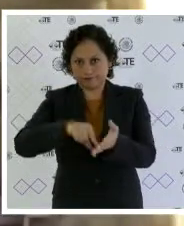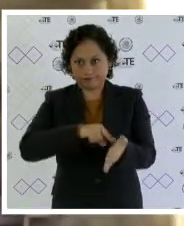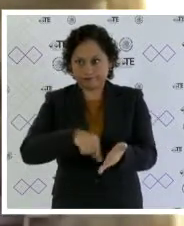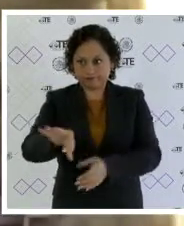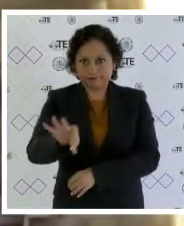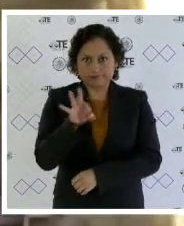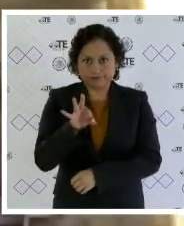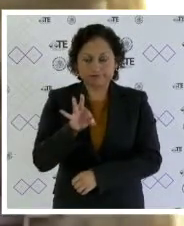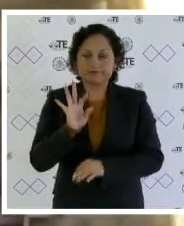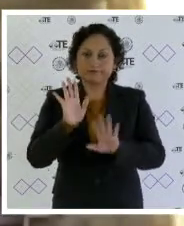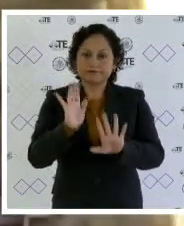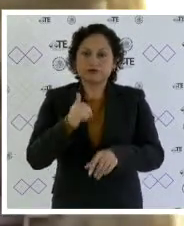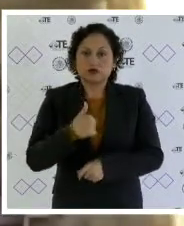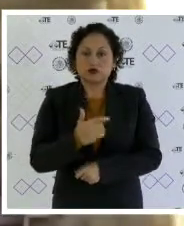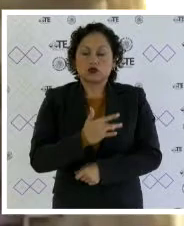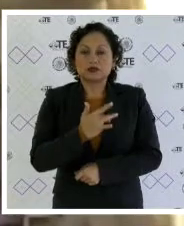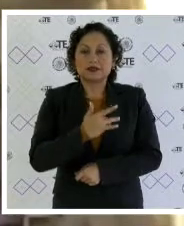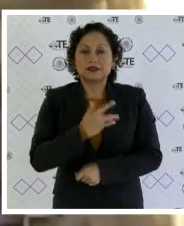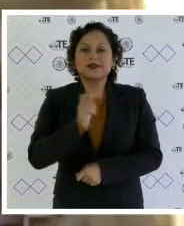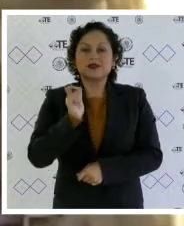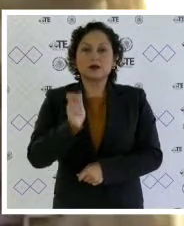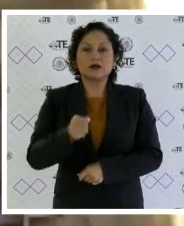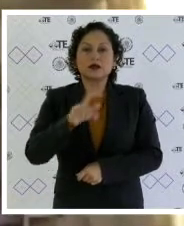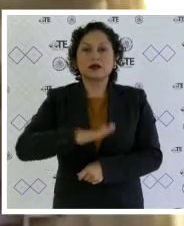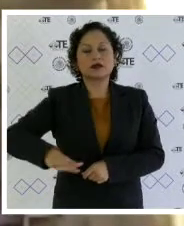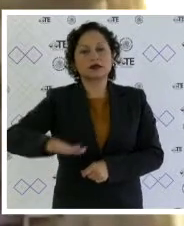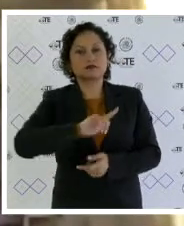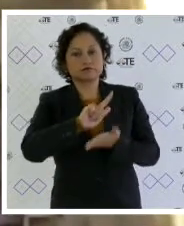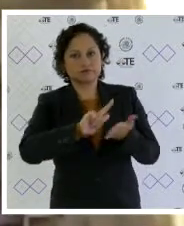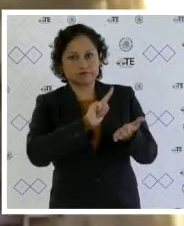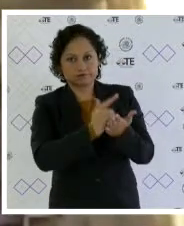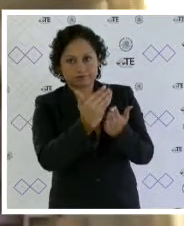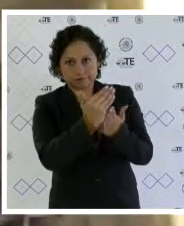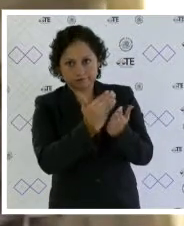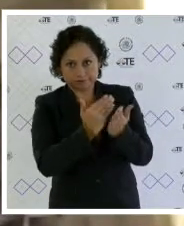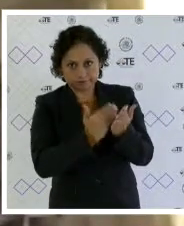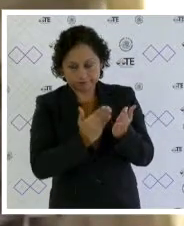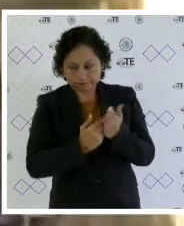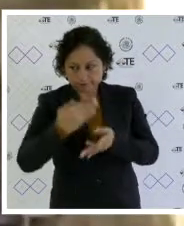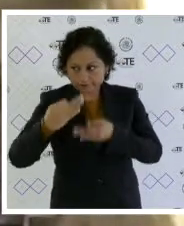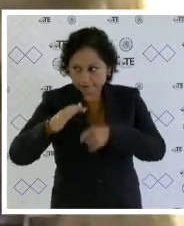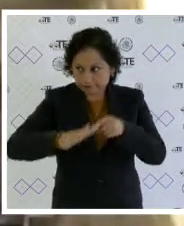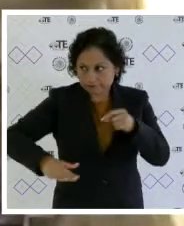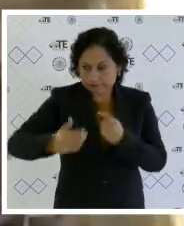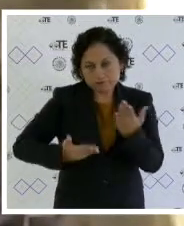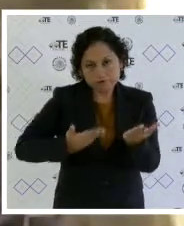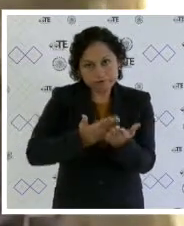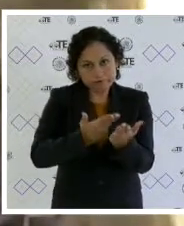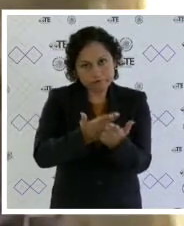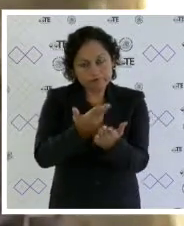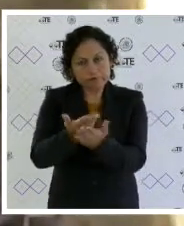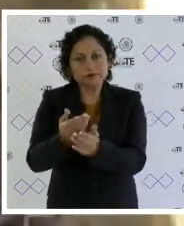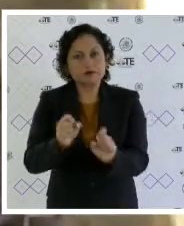mí bajo la interpretación que he y sobre todo la línea jurisprudencial que he estado manifestando en este cúmulo de asuntos considero que para determinar